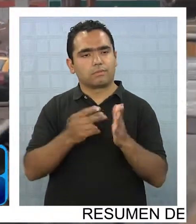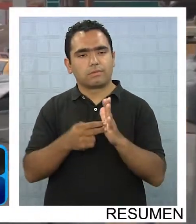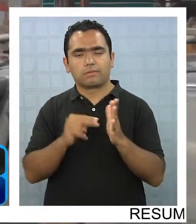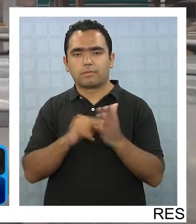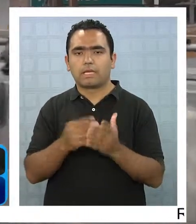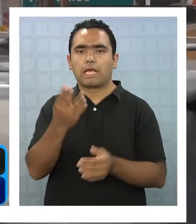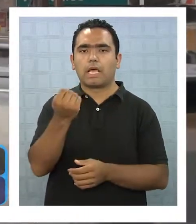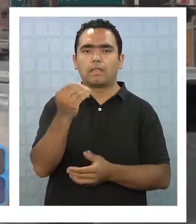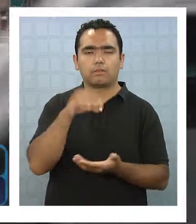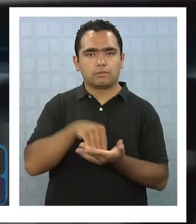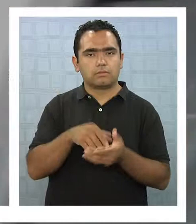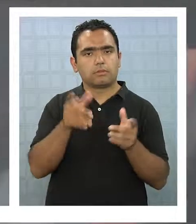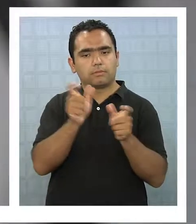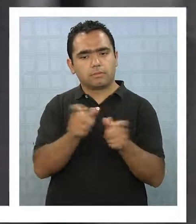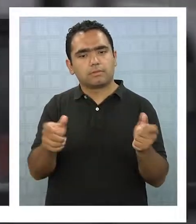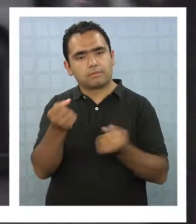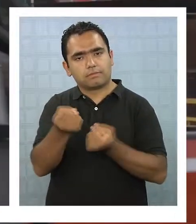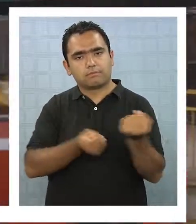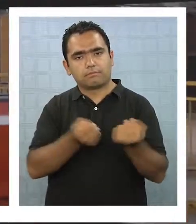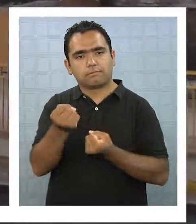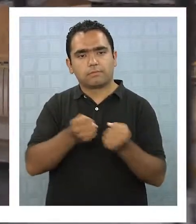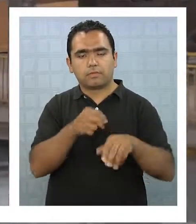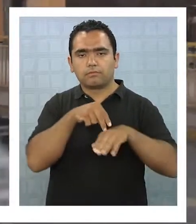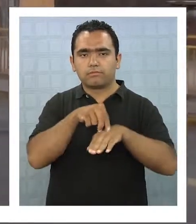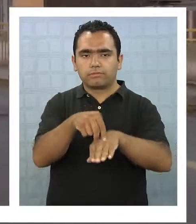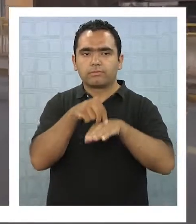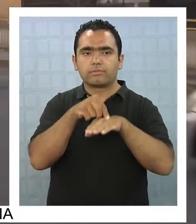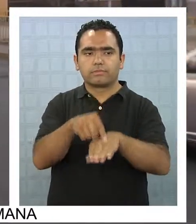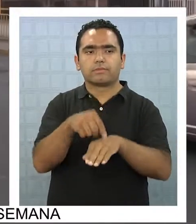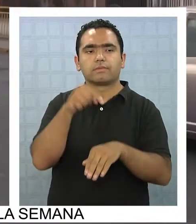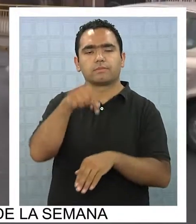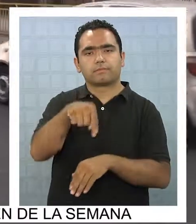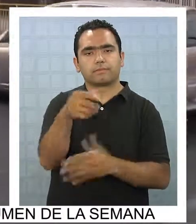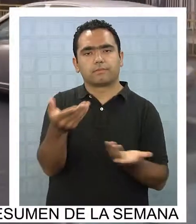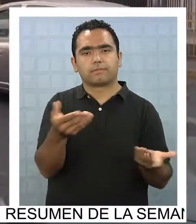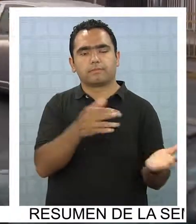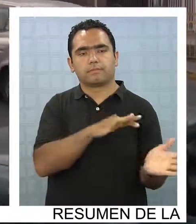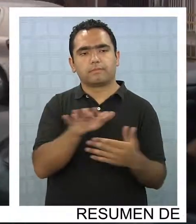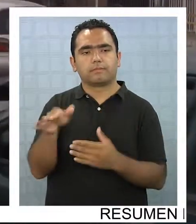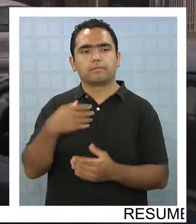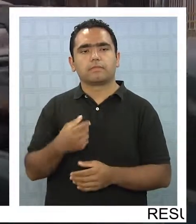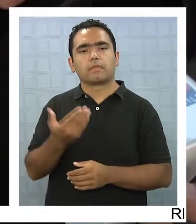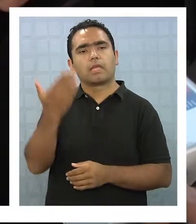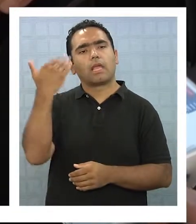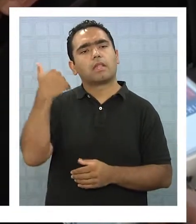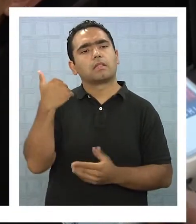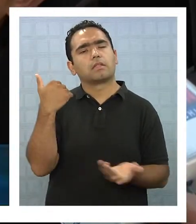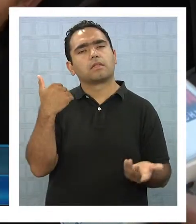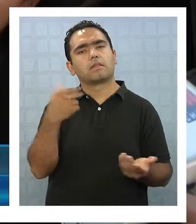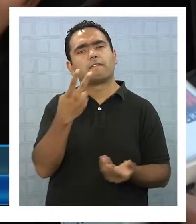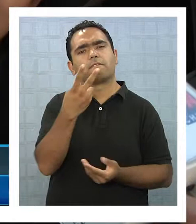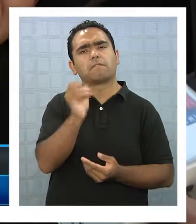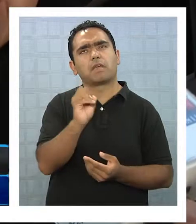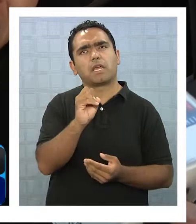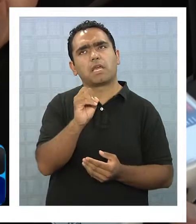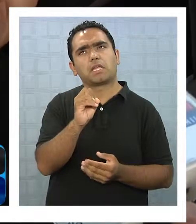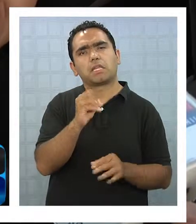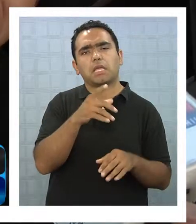los casi 14.000 conductores que transitan por esta importante arteria vial. Me demoraba 15